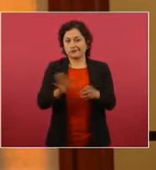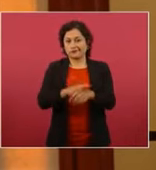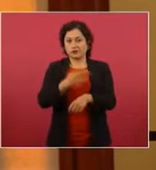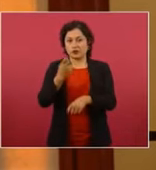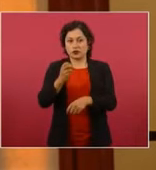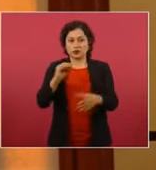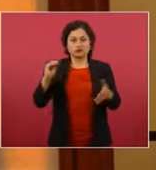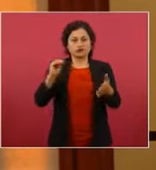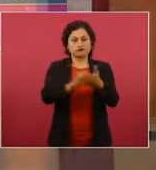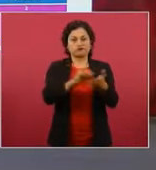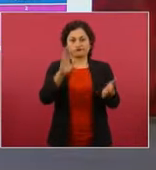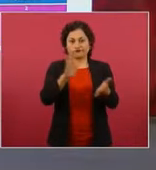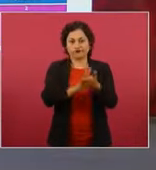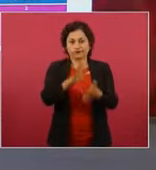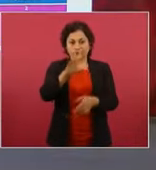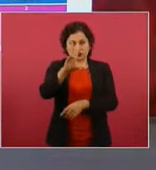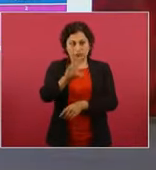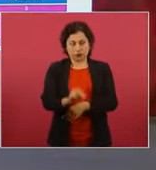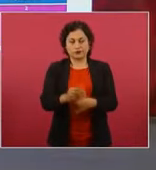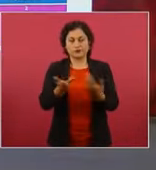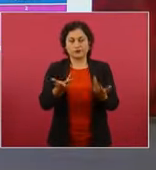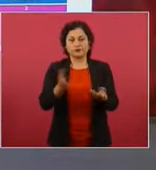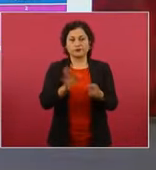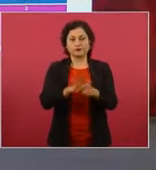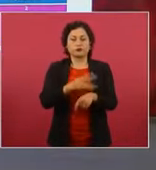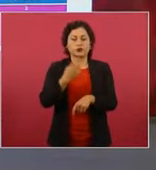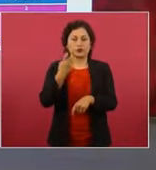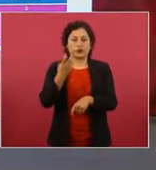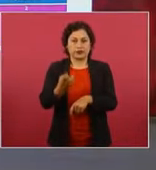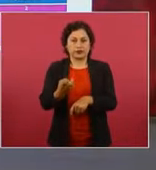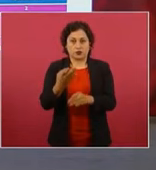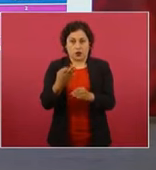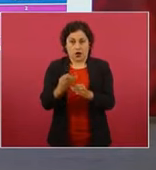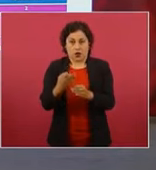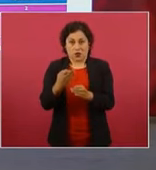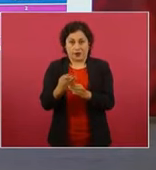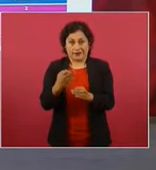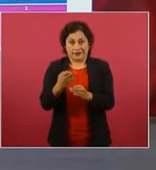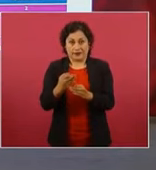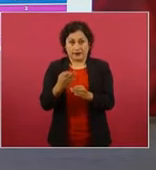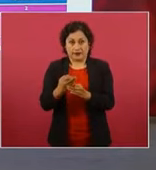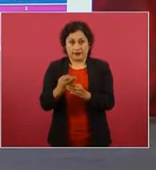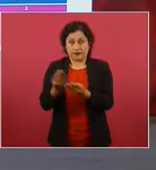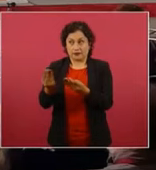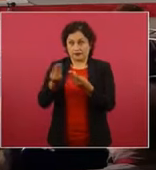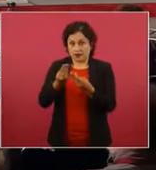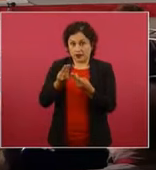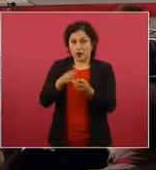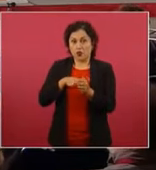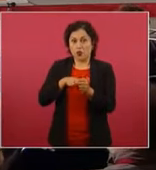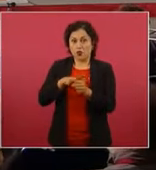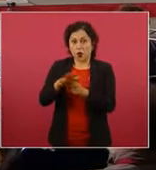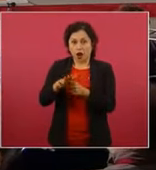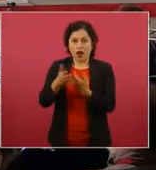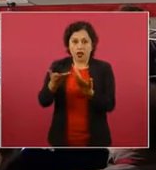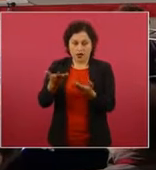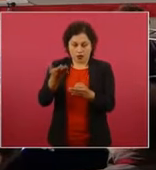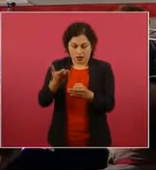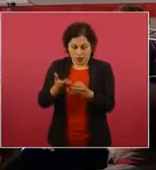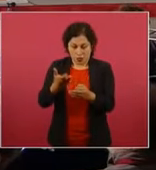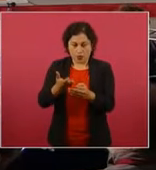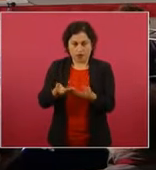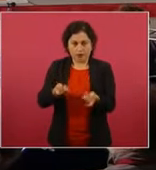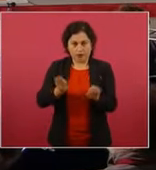reflejadas, aquí se reflejan las que tienen responsabilidad actualmente las Fuerzas Armadas, lo que